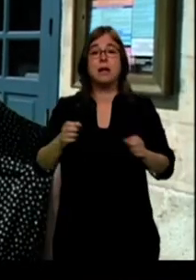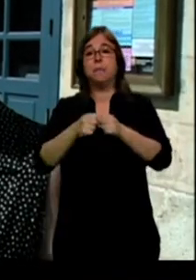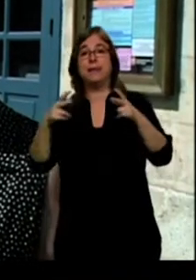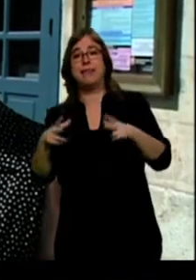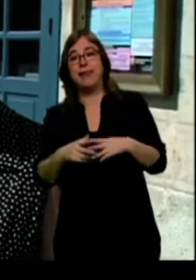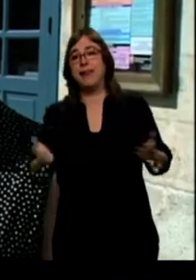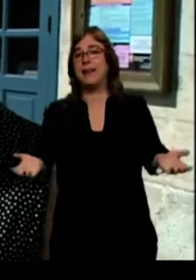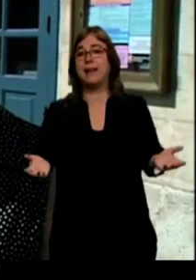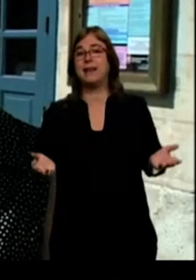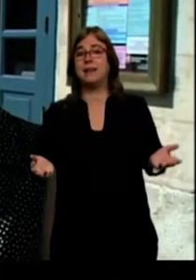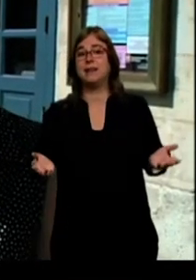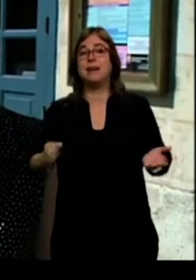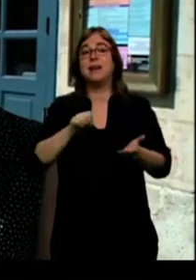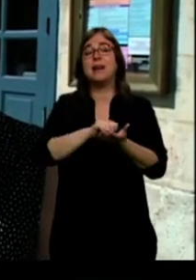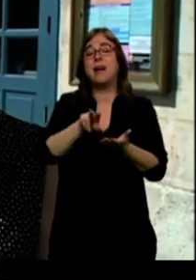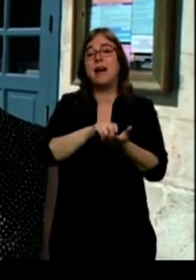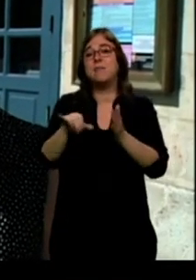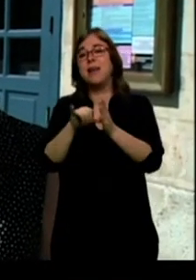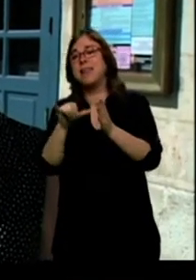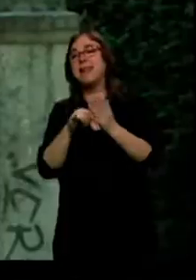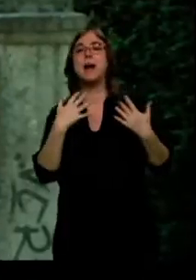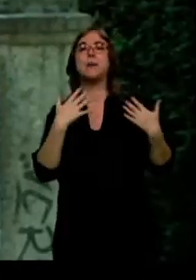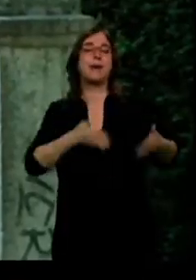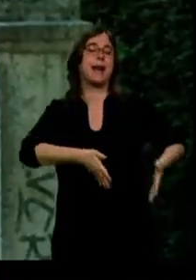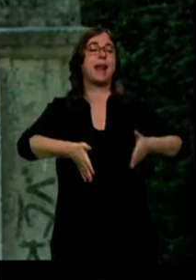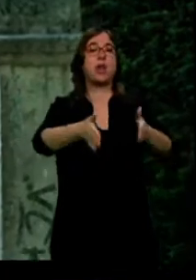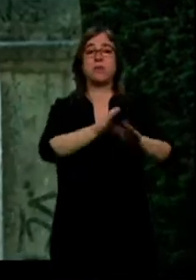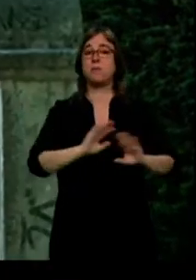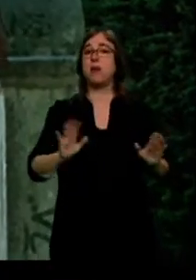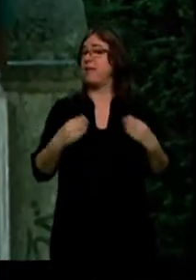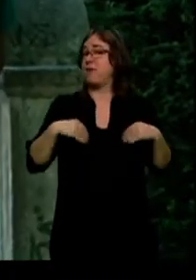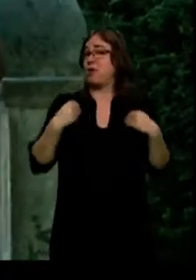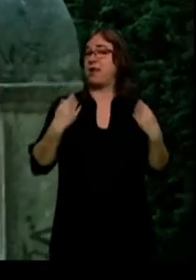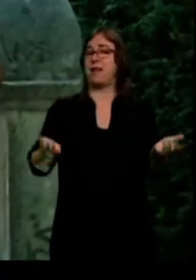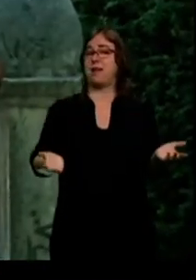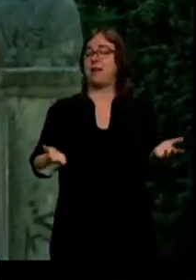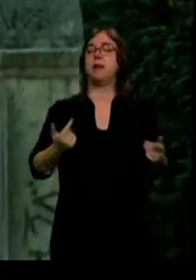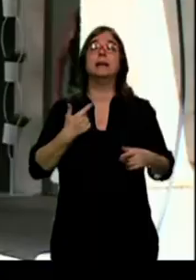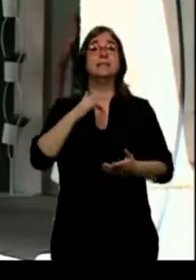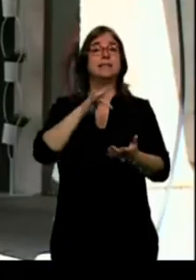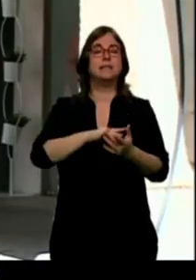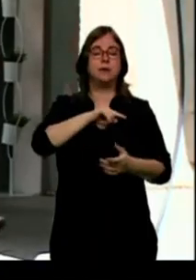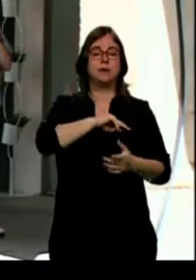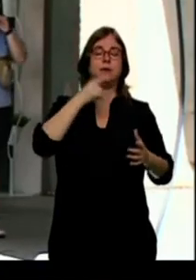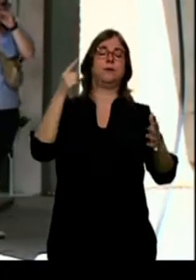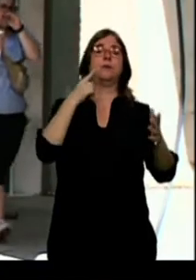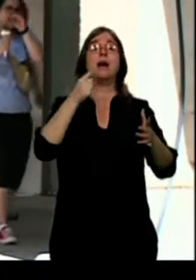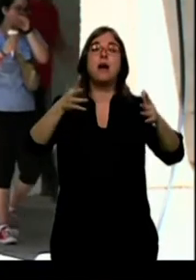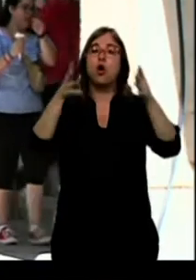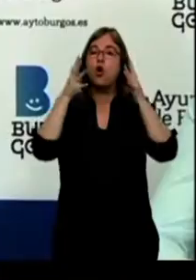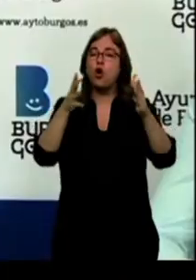caminos, caminar cerca del río y poco más y disfrutarlo. Y ante un golpe de calor desde el ayuntamiento aconsejan seguir una serie de